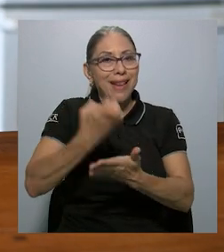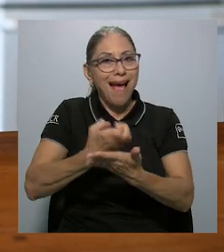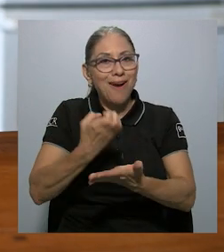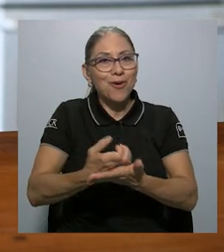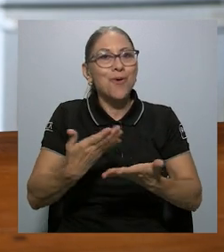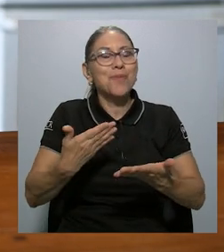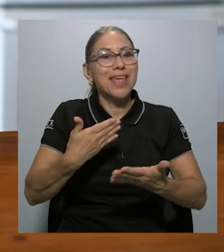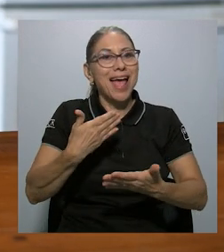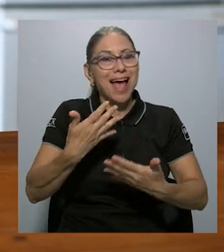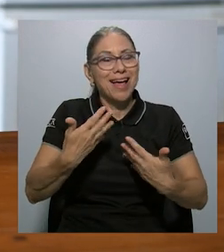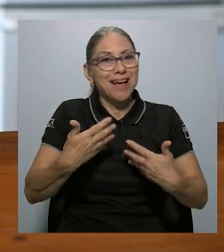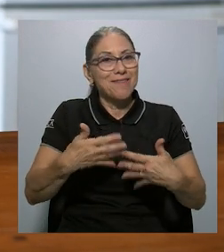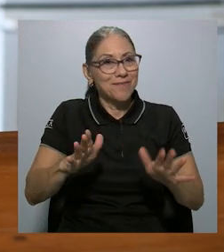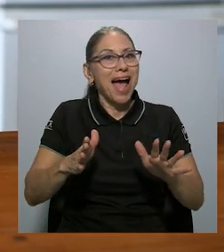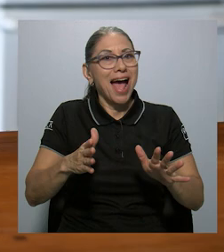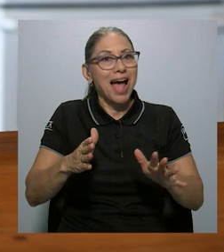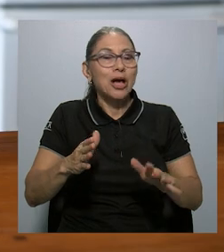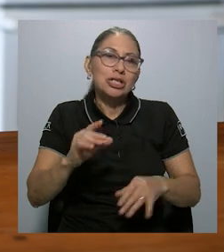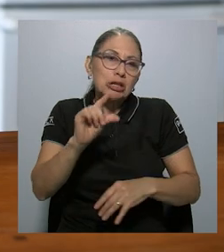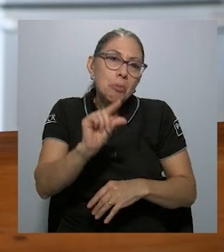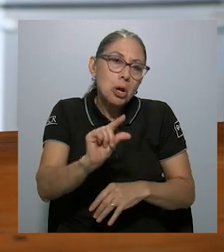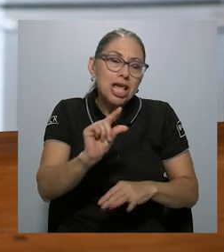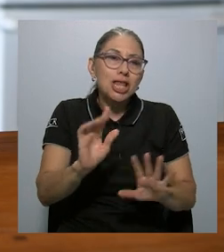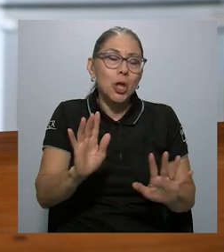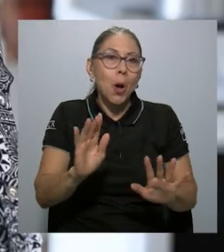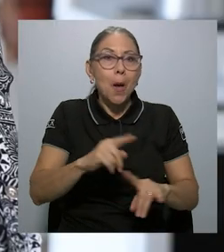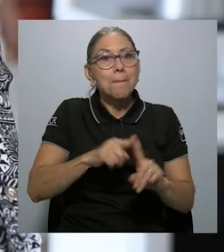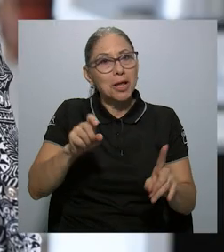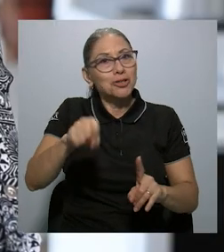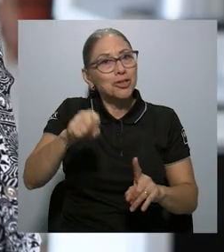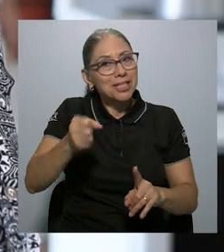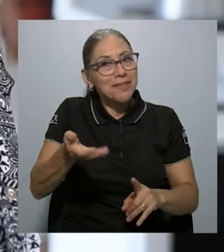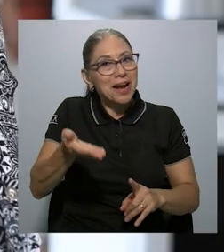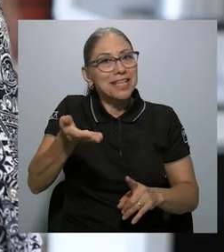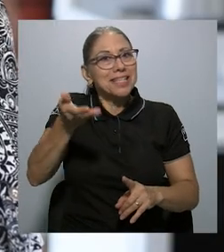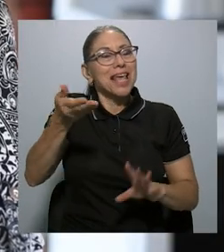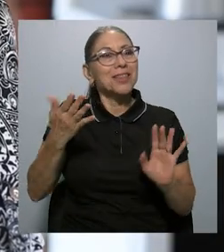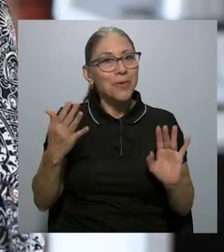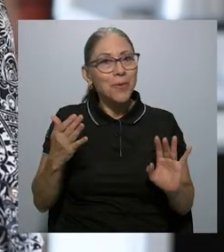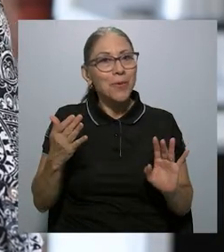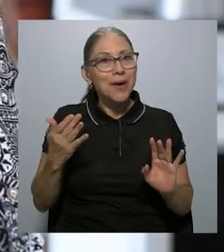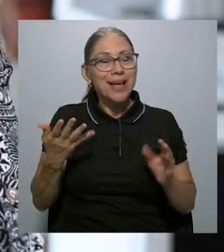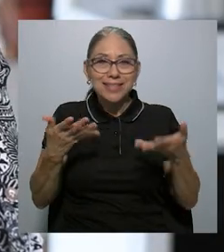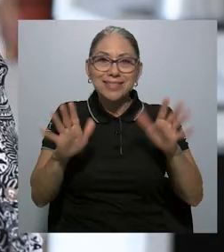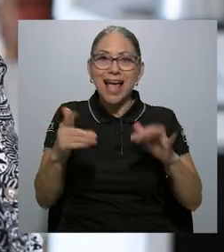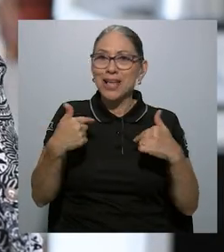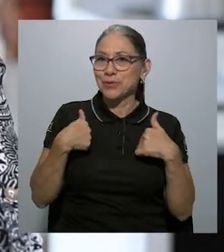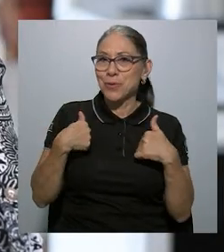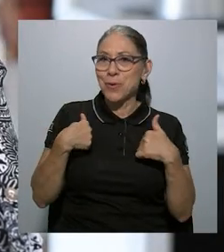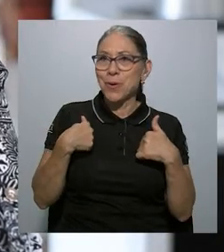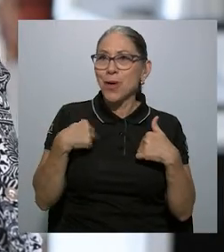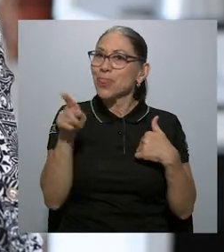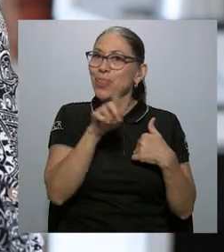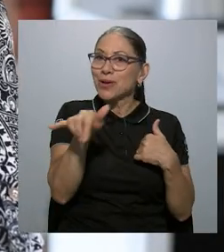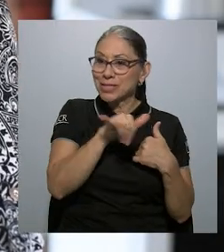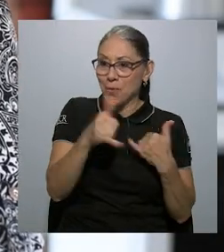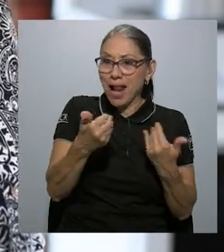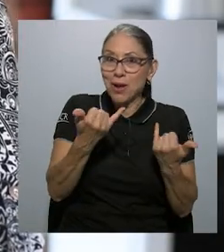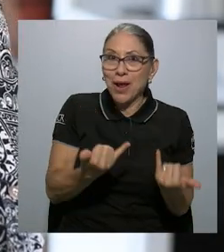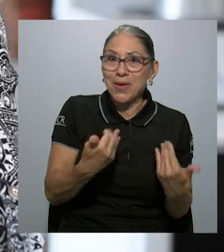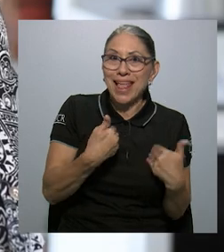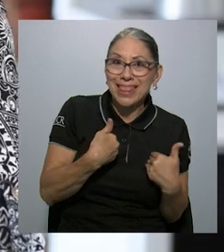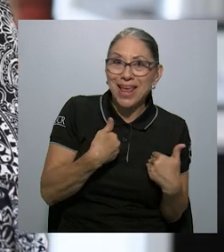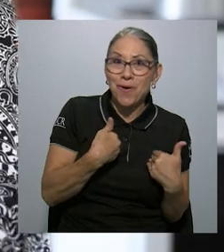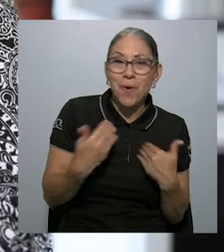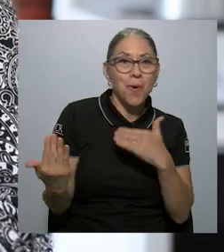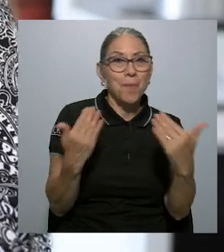la economía va, es poquito, es como te digo, pero sí usted va creciendo, ya yo, no es igual